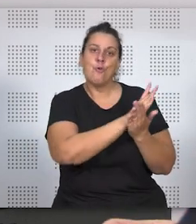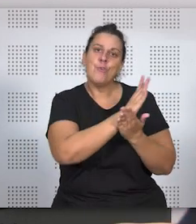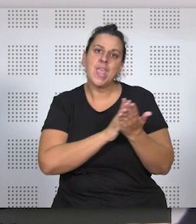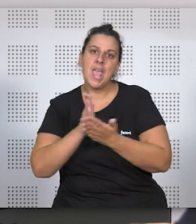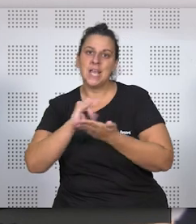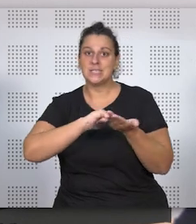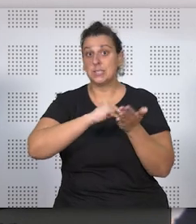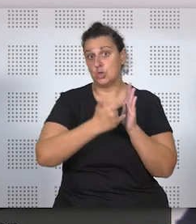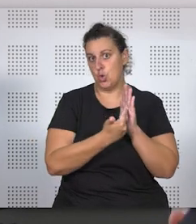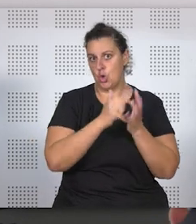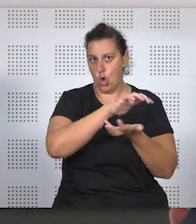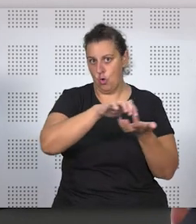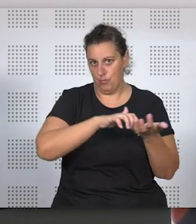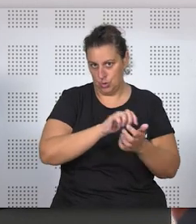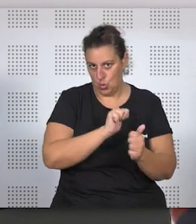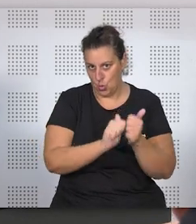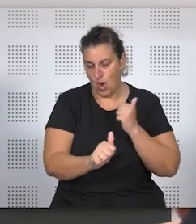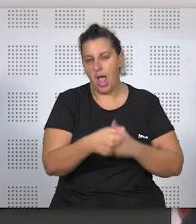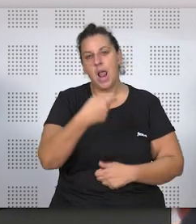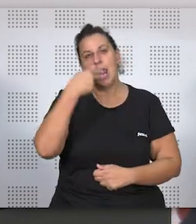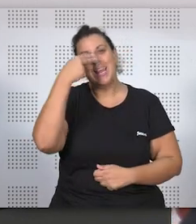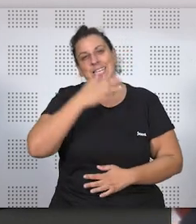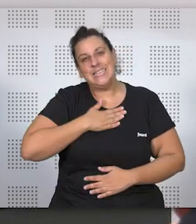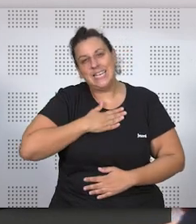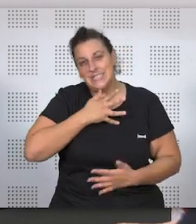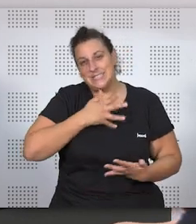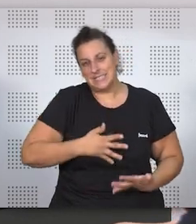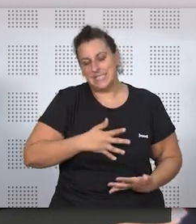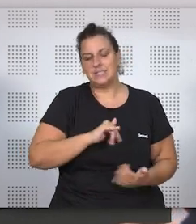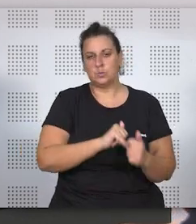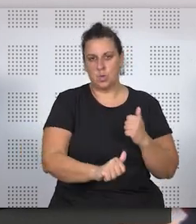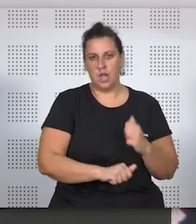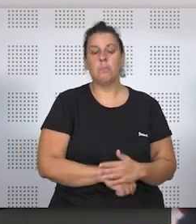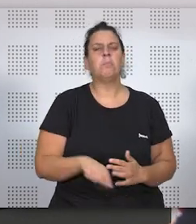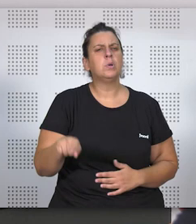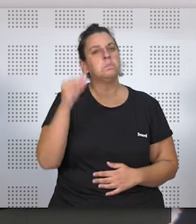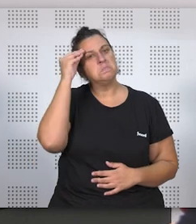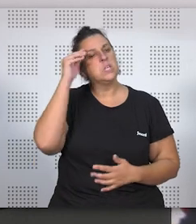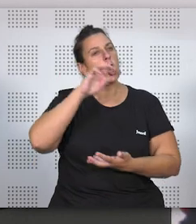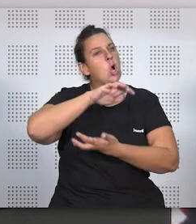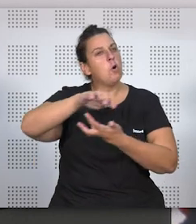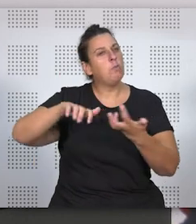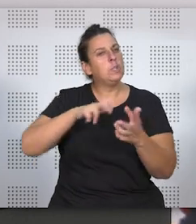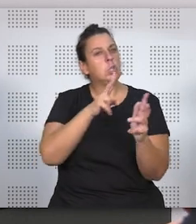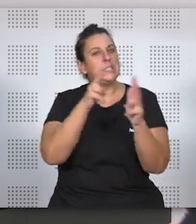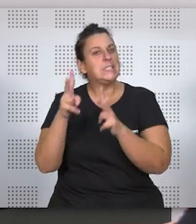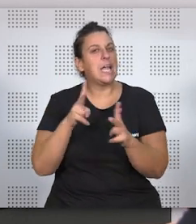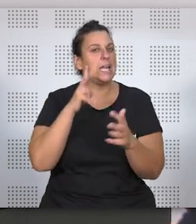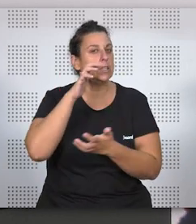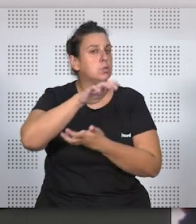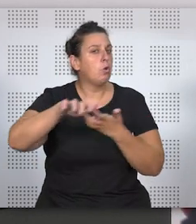hay de resolución de esos conflictos, cuáles son los intereses en presencia, etc., ¿qué conflictos se reflejan en esas series,